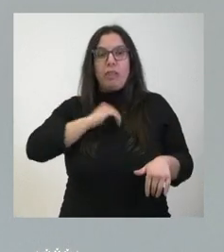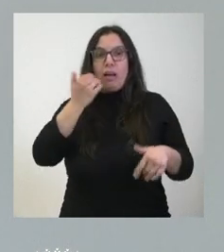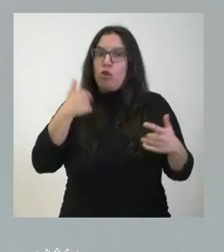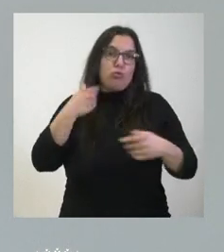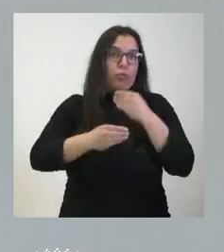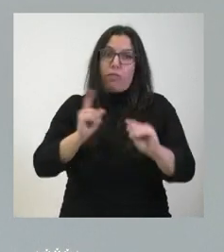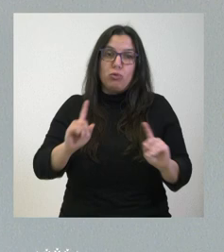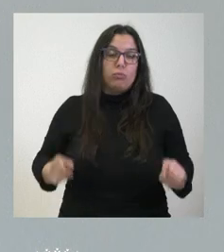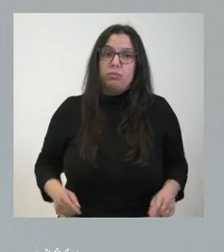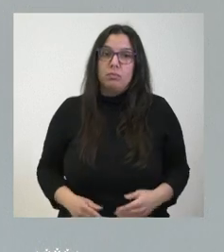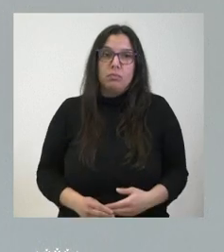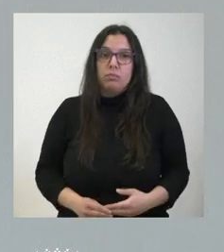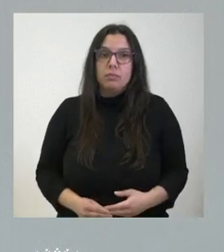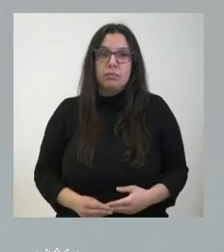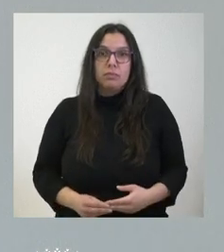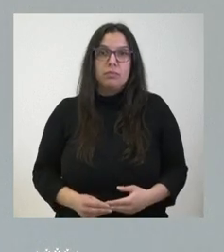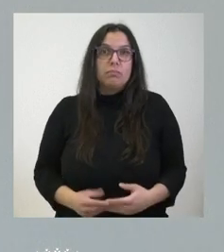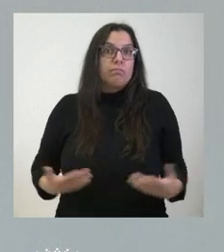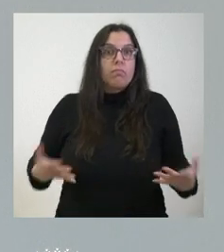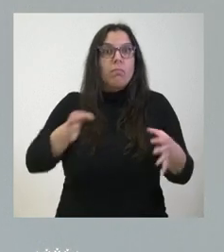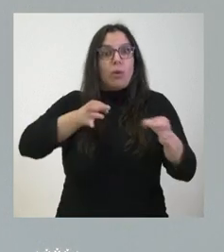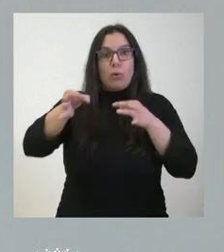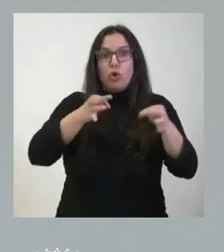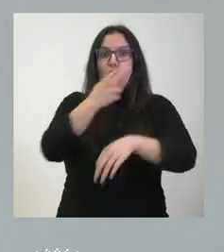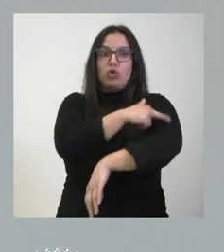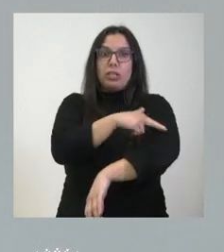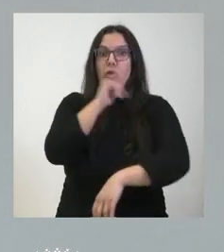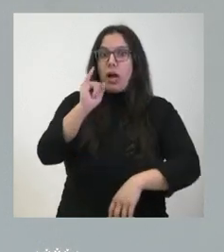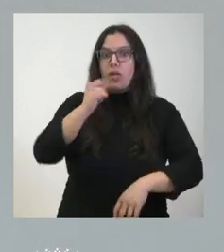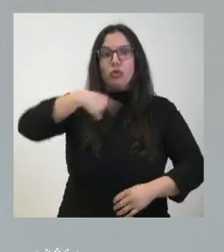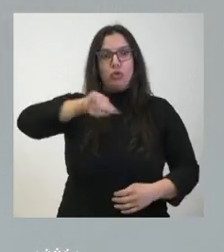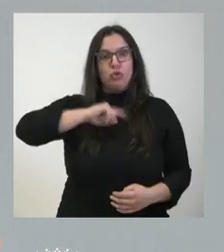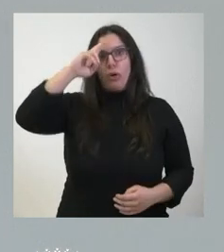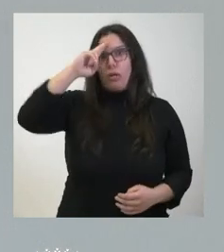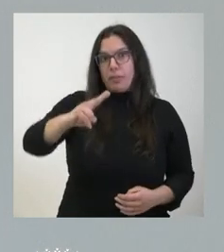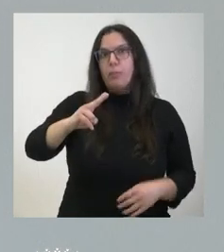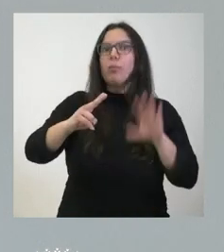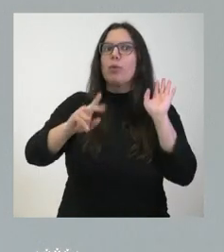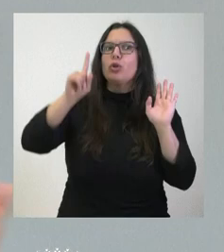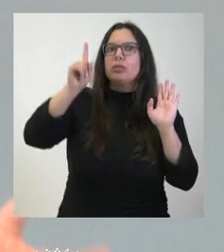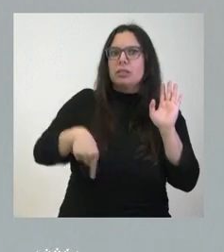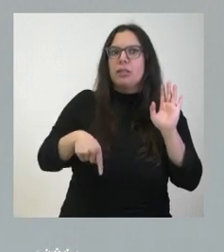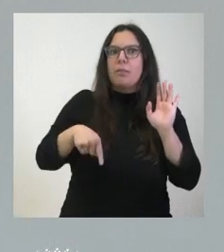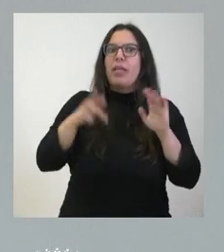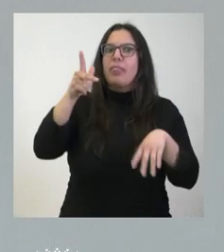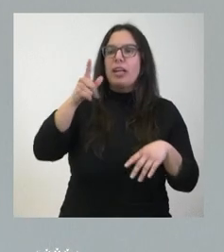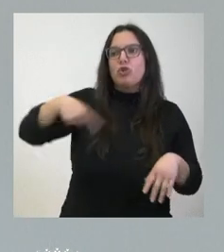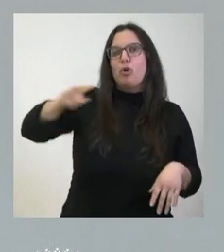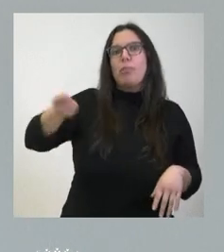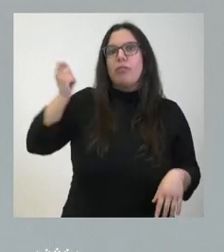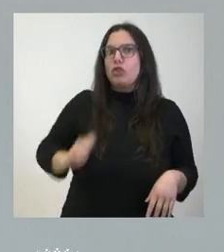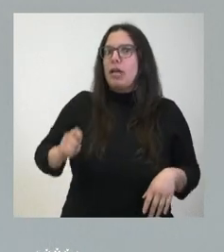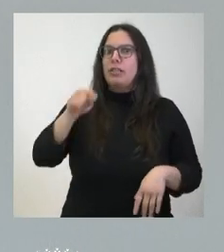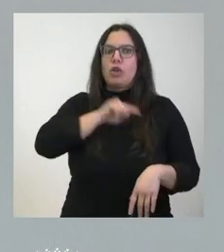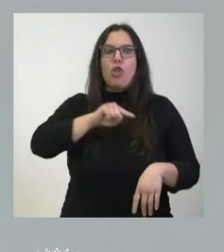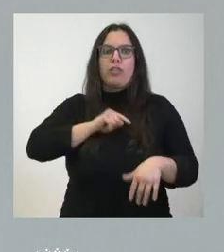vamos a hacer. Hay un protocolo sanitario que vamos a respetar, pero también hay un derecho a la objeción de conciencia de los profesionales que debe ser respetado.